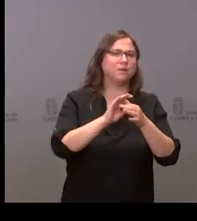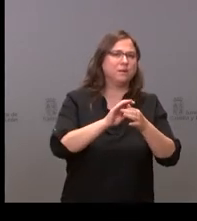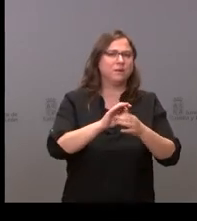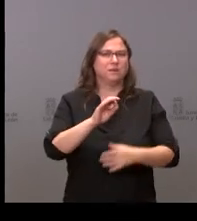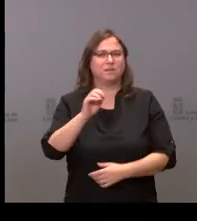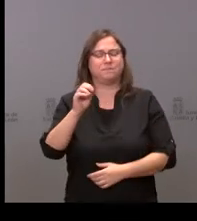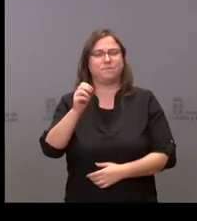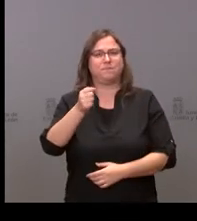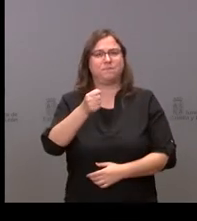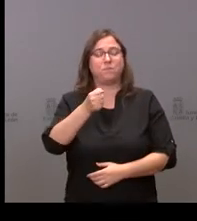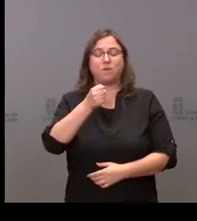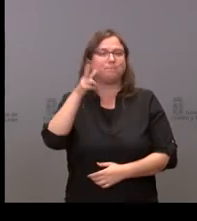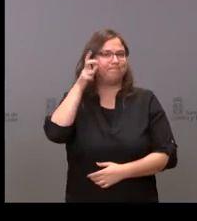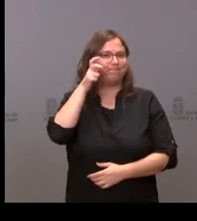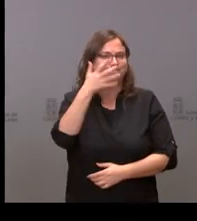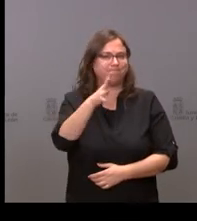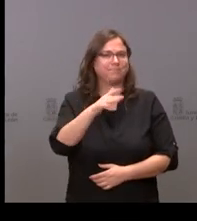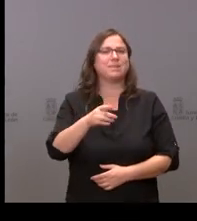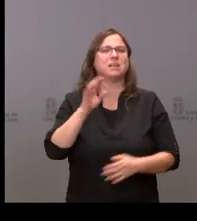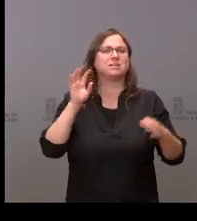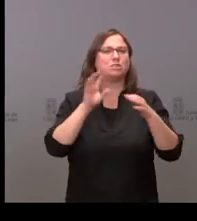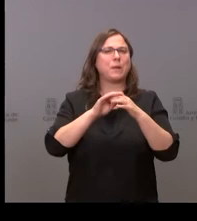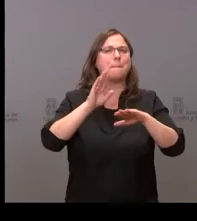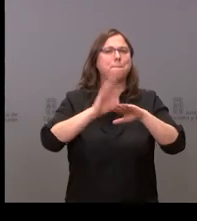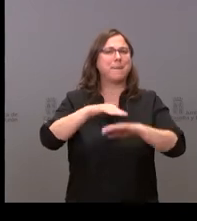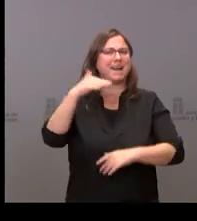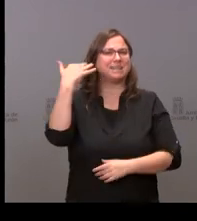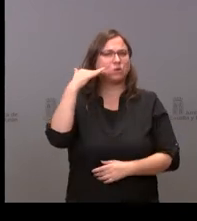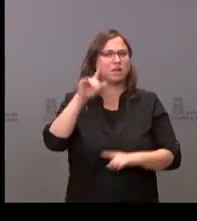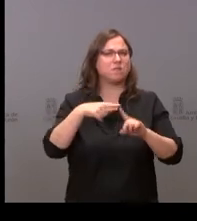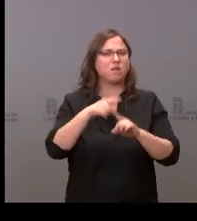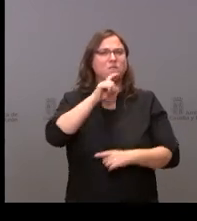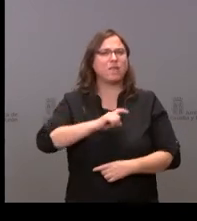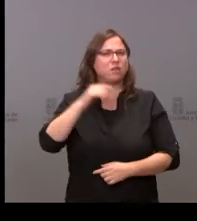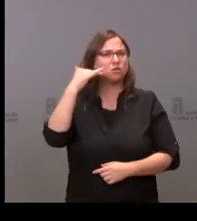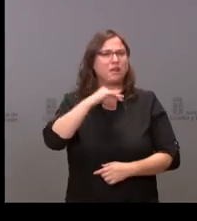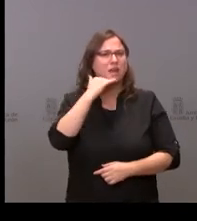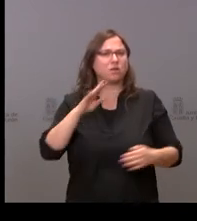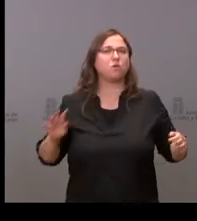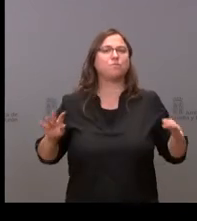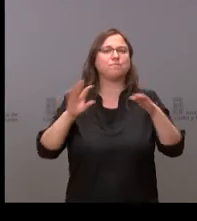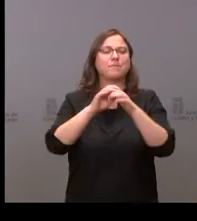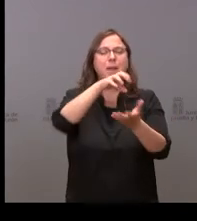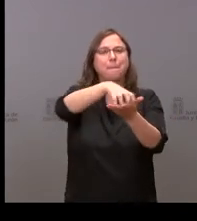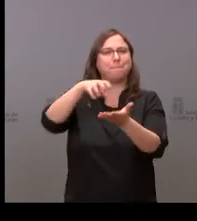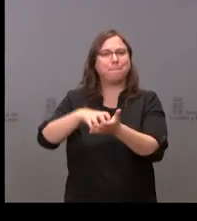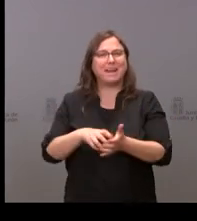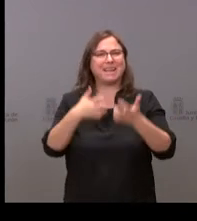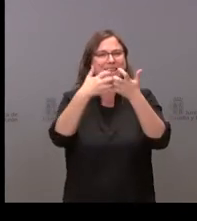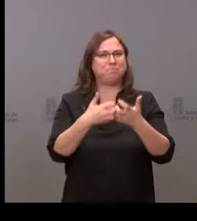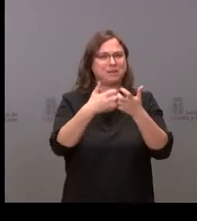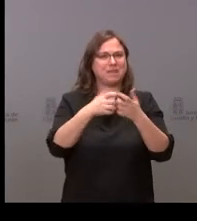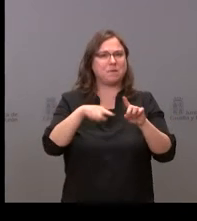inversiones previstas en Soria también cuando se va a aprobar ese plan Soria y sobre todo si hay algo relativo al parque empresarial del medio ambiente